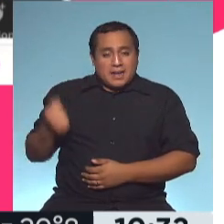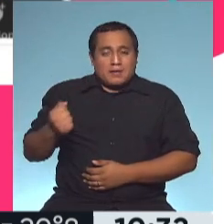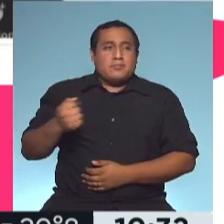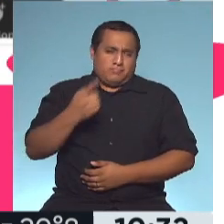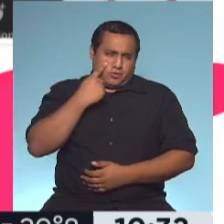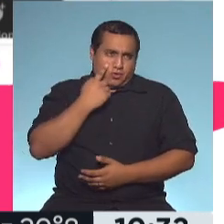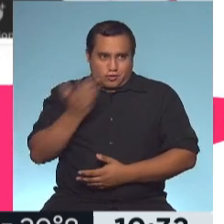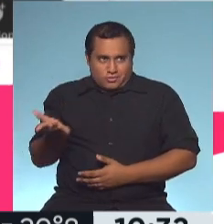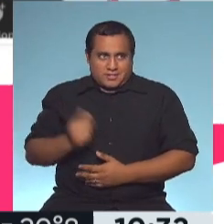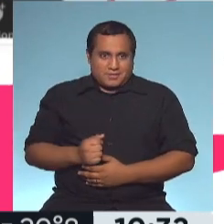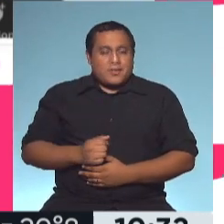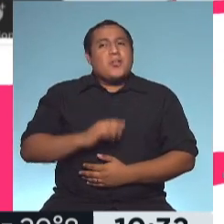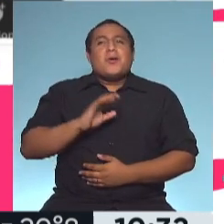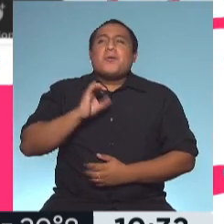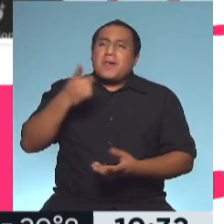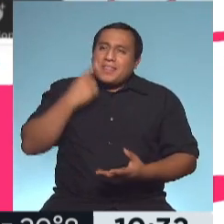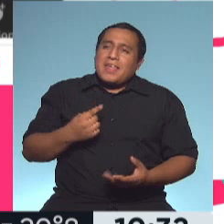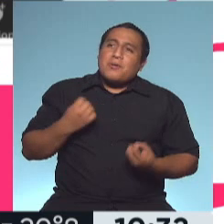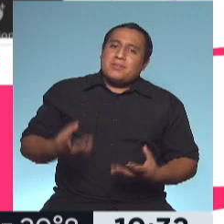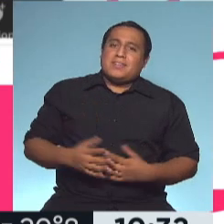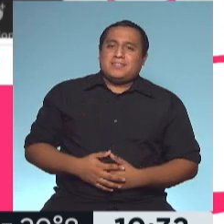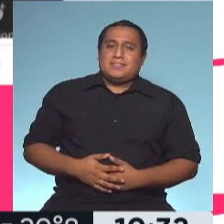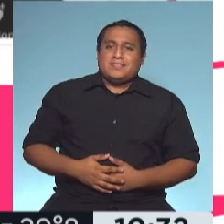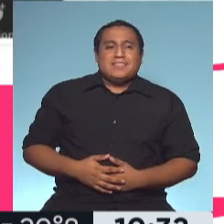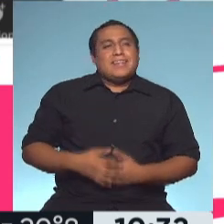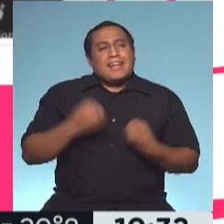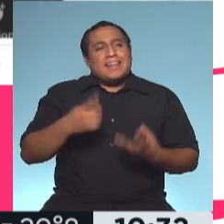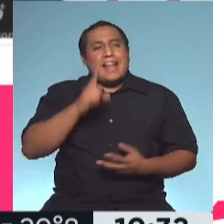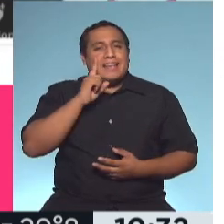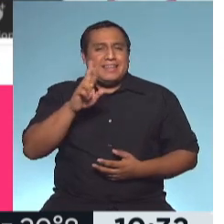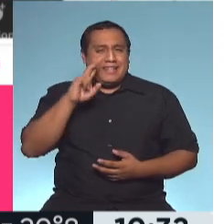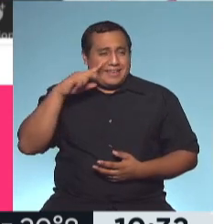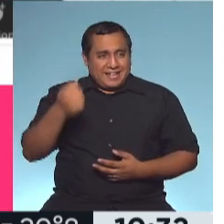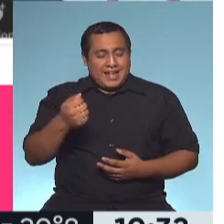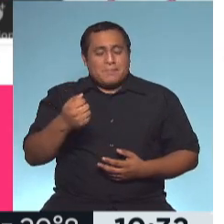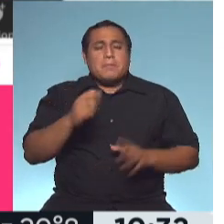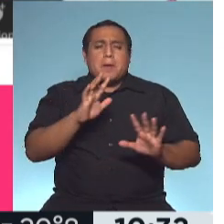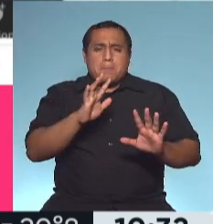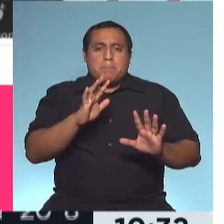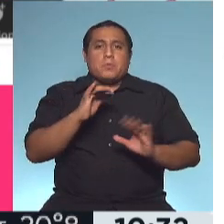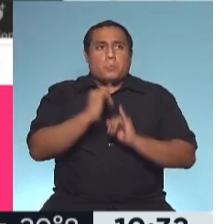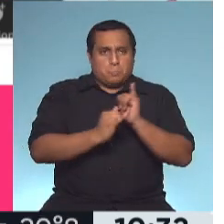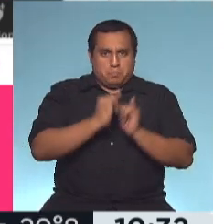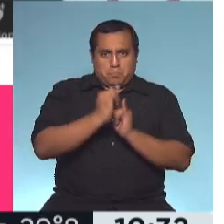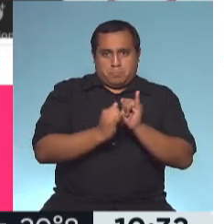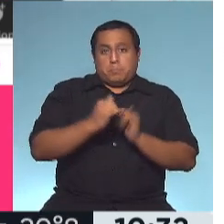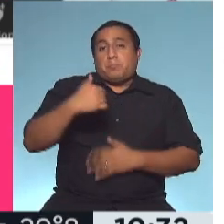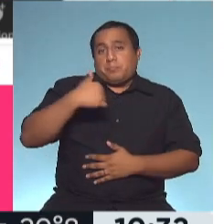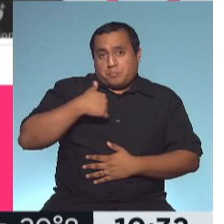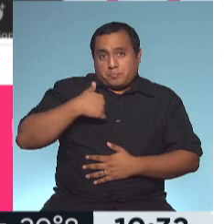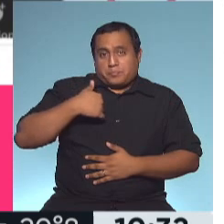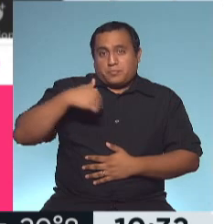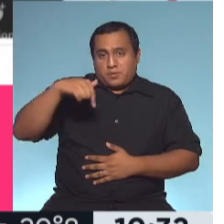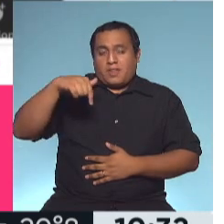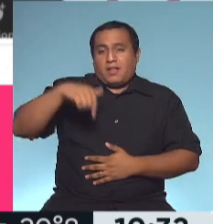Conoces. Buenos días, Nora, ¿cómo estás? Sí. ¿Qué tal, Irina? ¿Cómo estás? Solo un detalle, estoy, bueno, estoy haciendo una